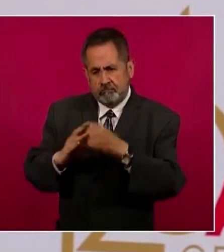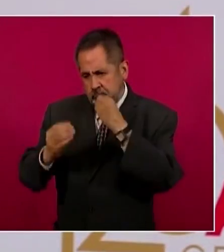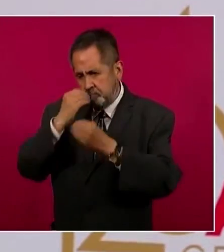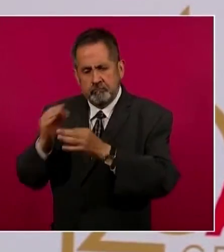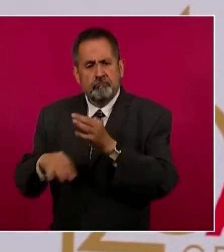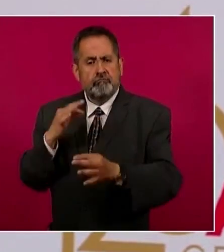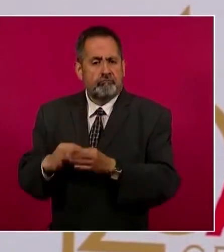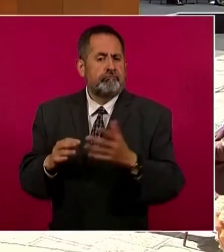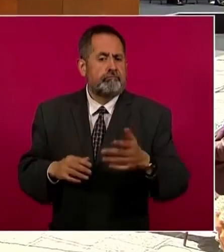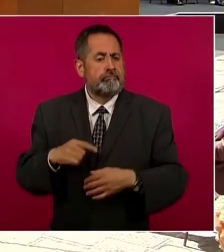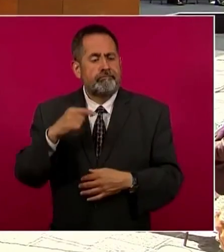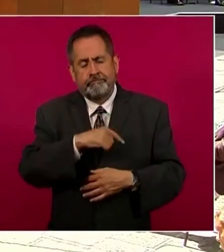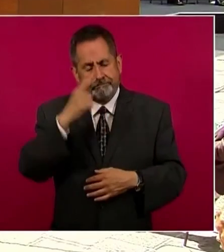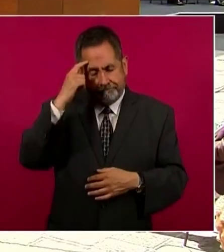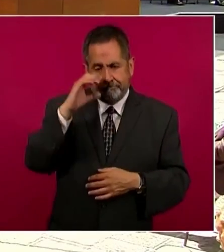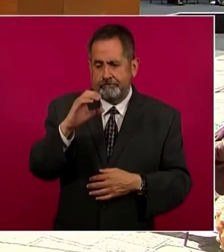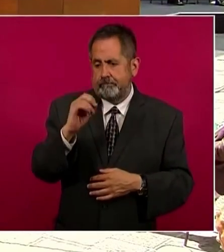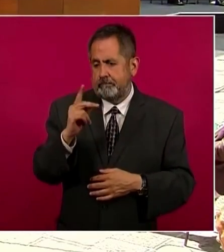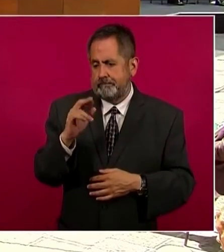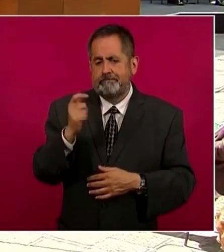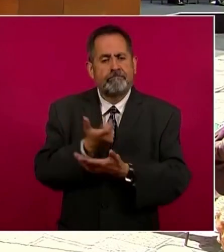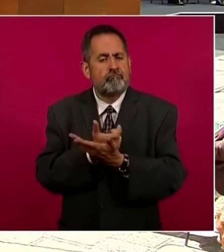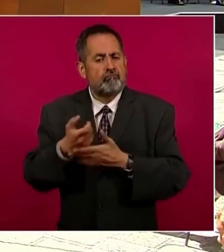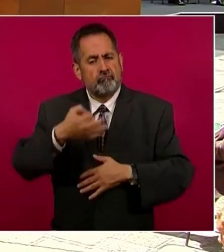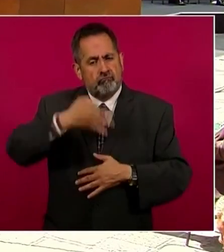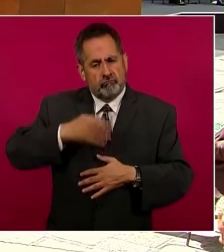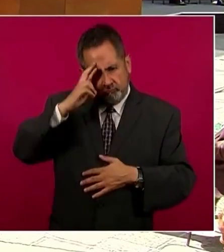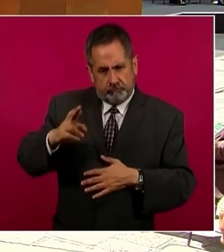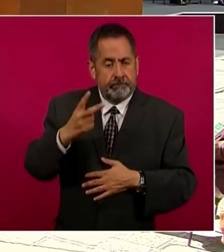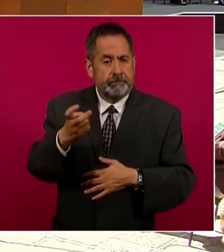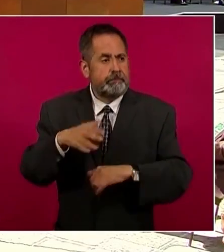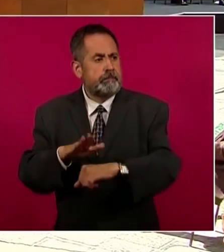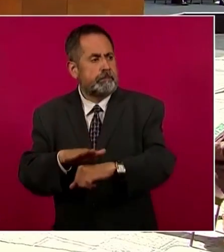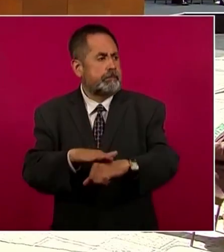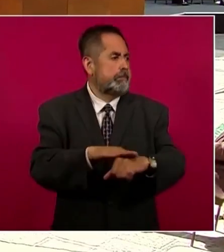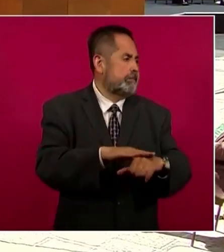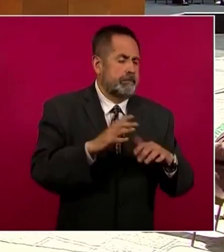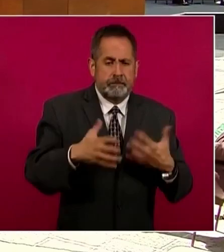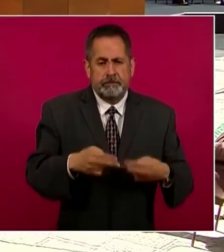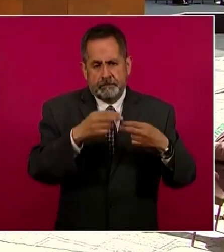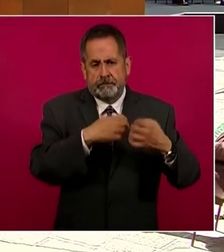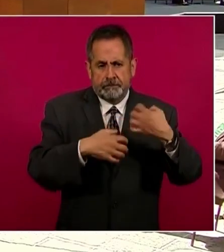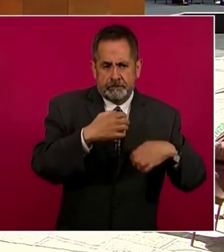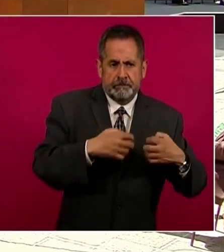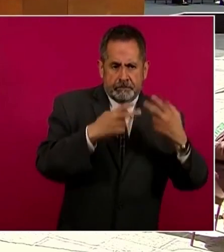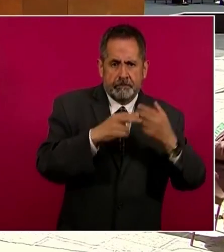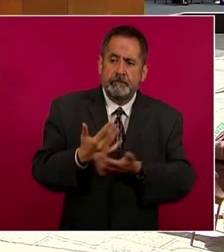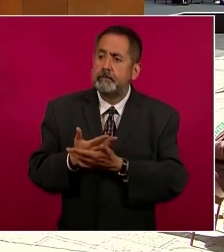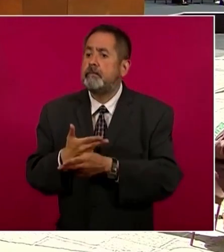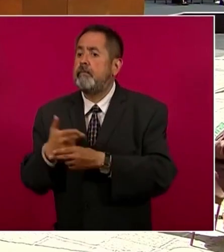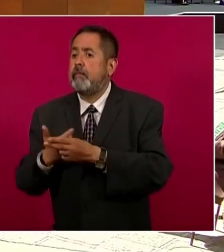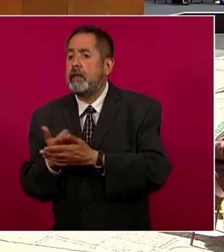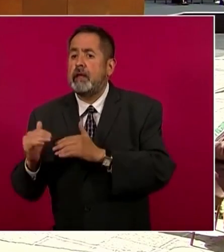Eso que en Coparmex llamamos el salario digno, la invitación que hemos hecho a las empresas, no nos esperemos a que suba el salario